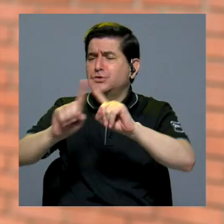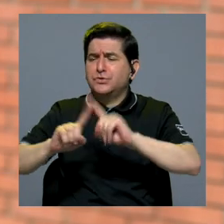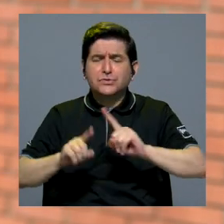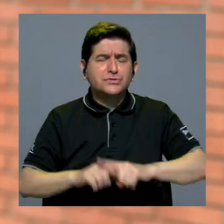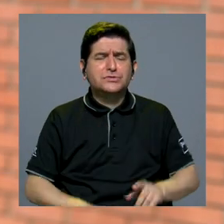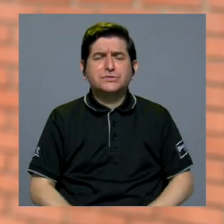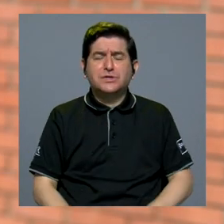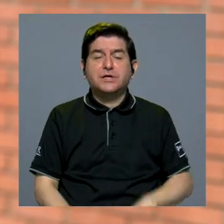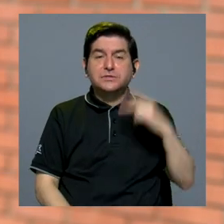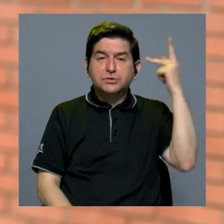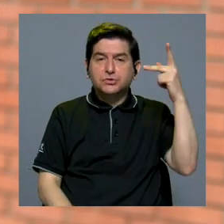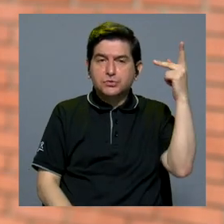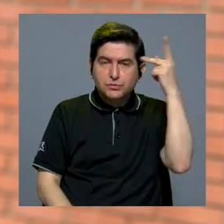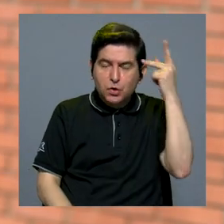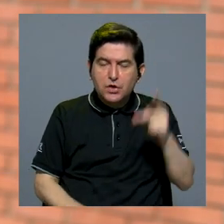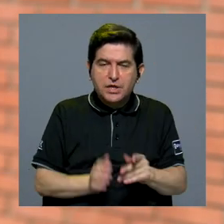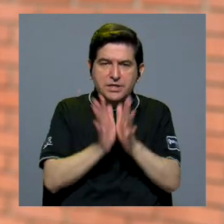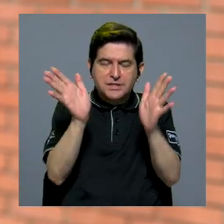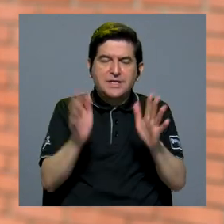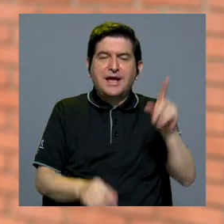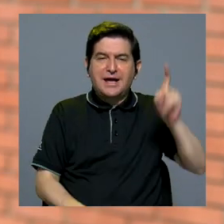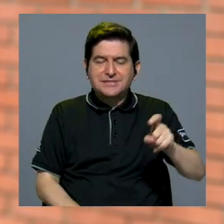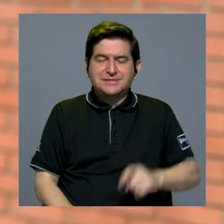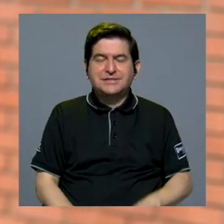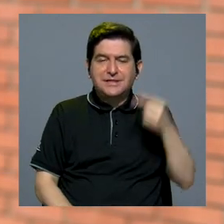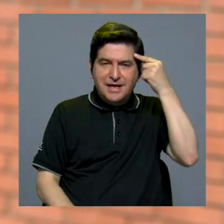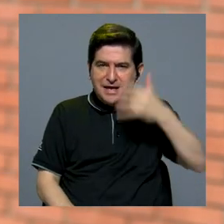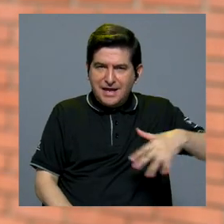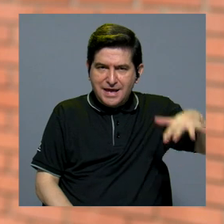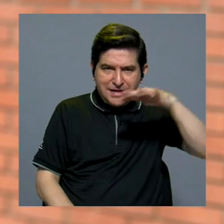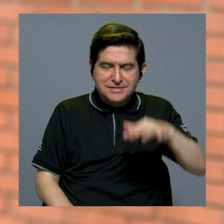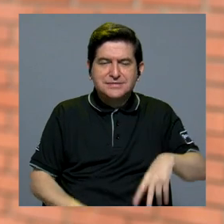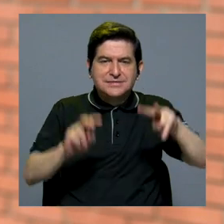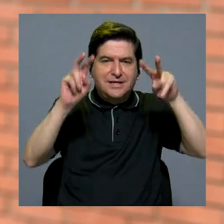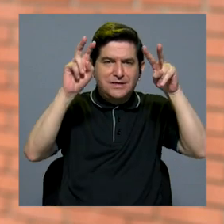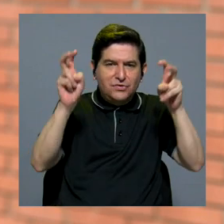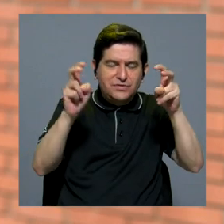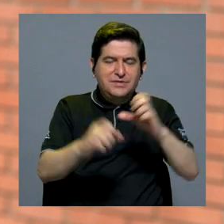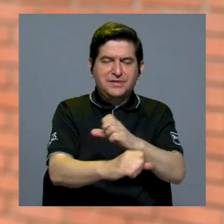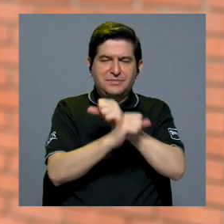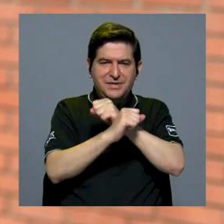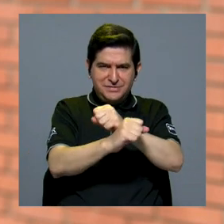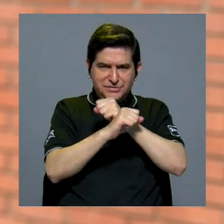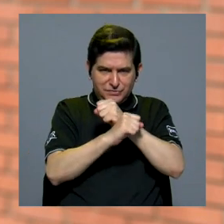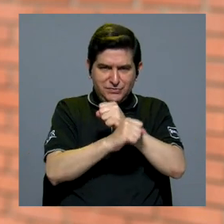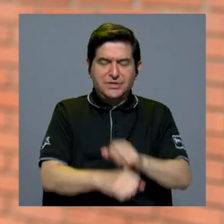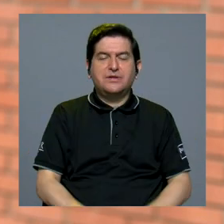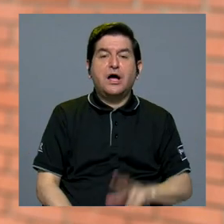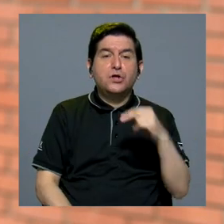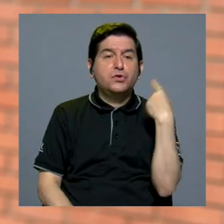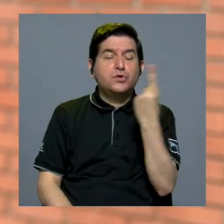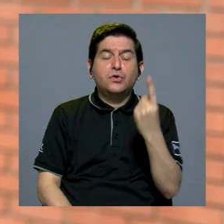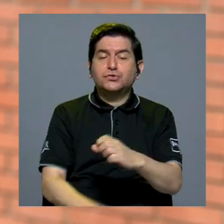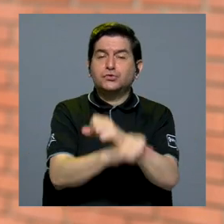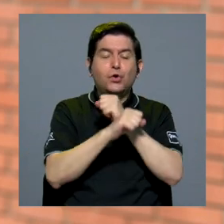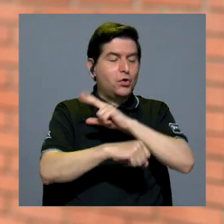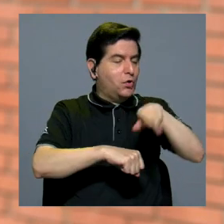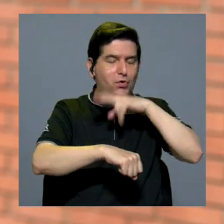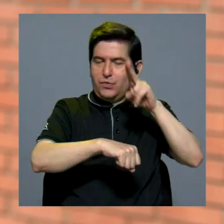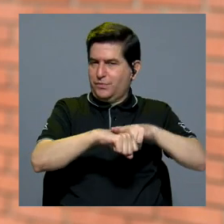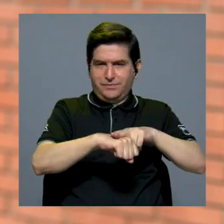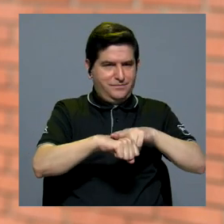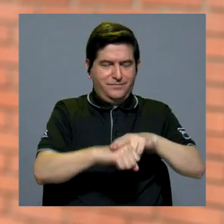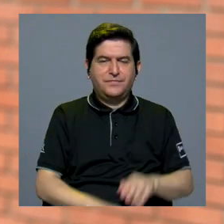tener políticas públicas de Estado en materia de seguridad. No solo pensar en seguridad nacional,